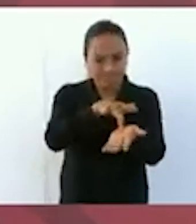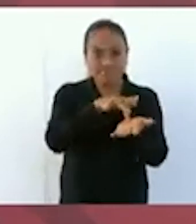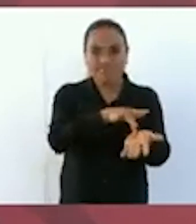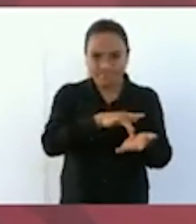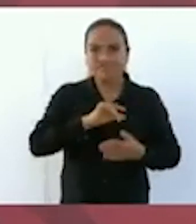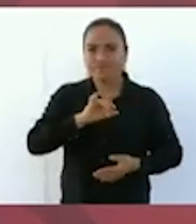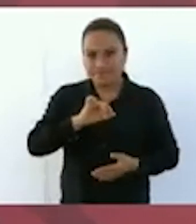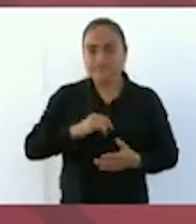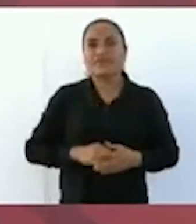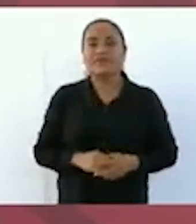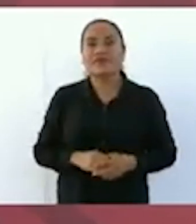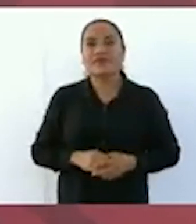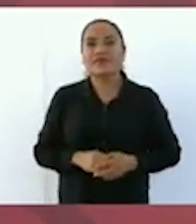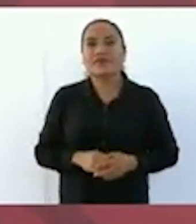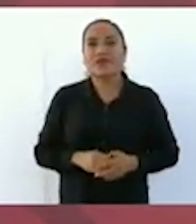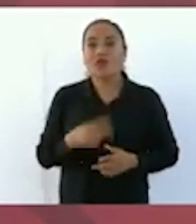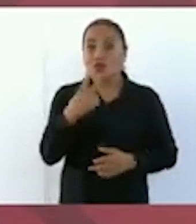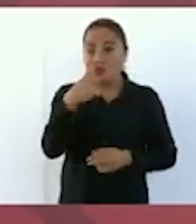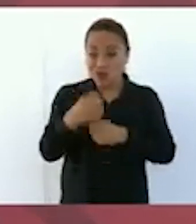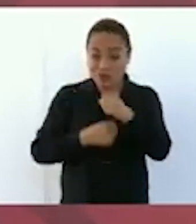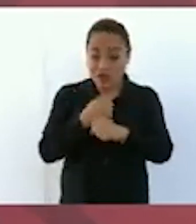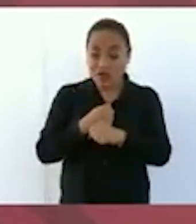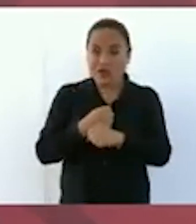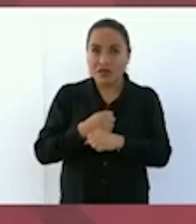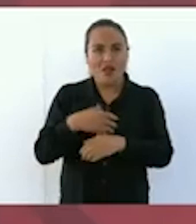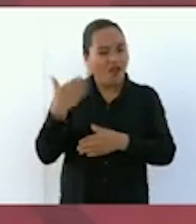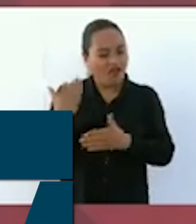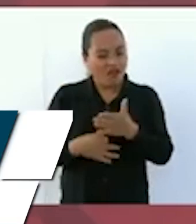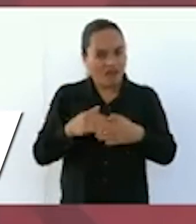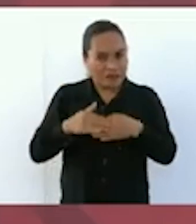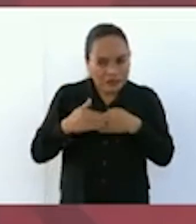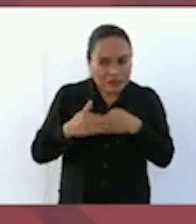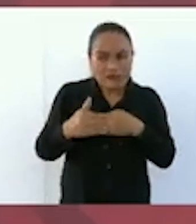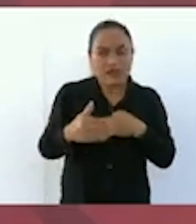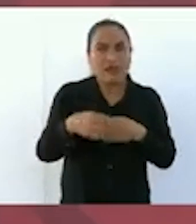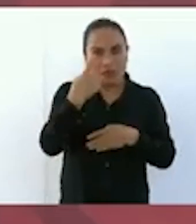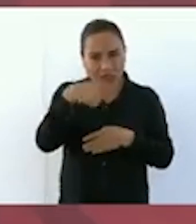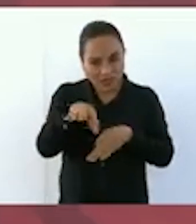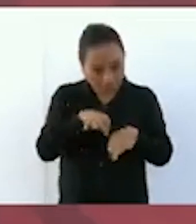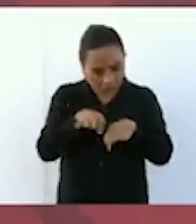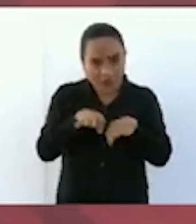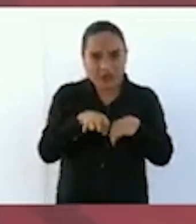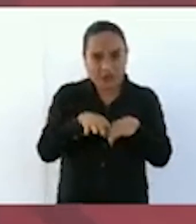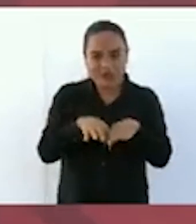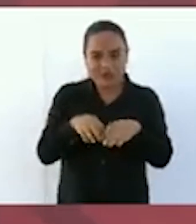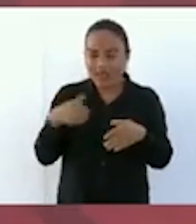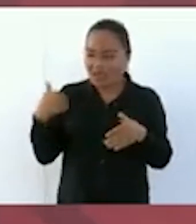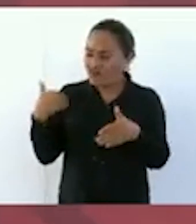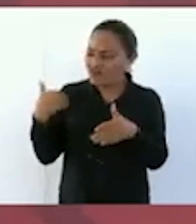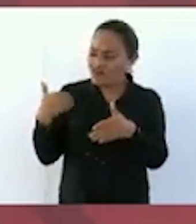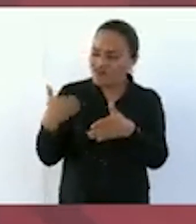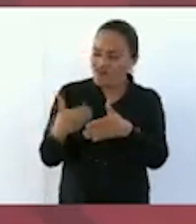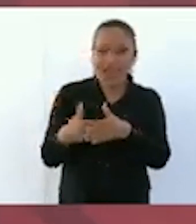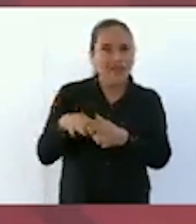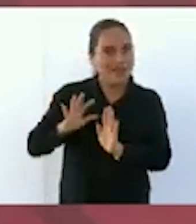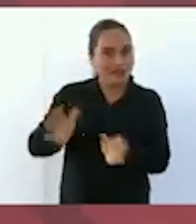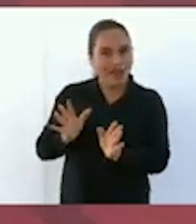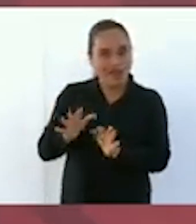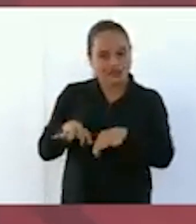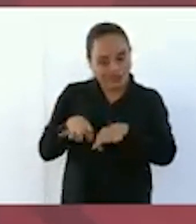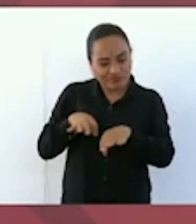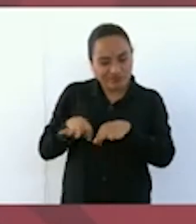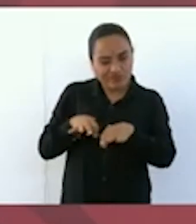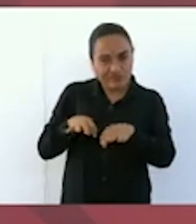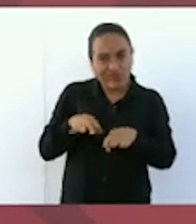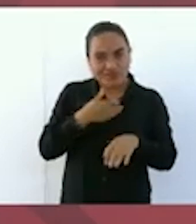Nos faltan dos años, pero imagínense, si en el tiempo que llevamos se han hecho, no,